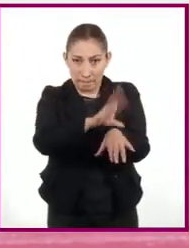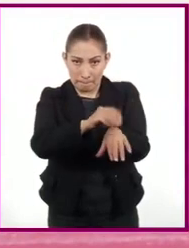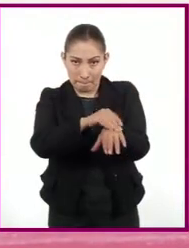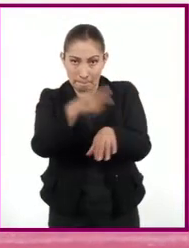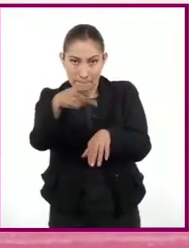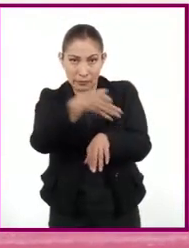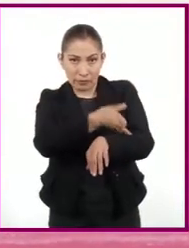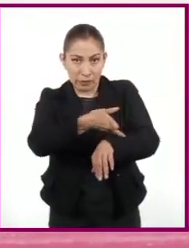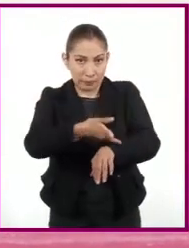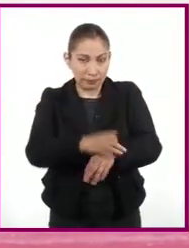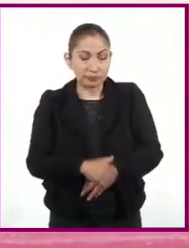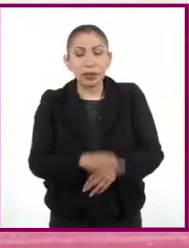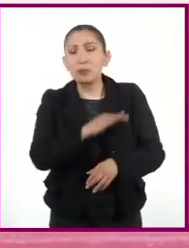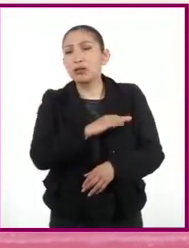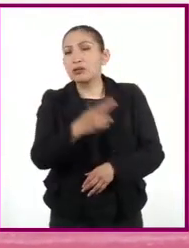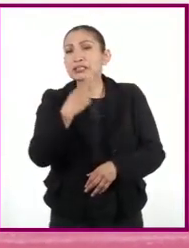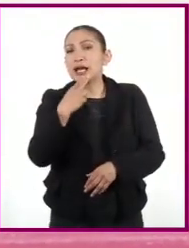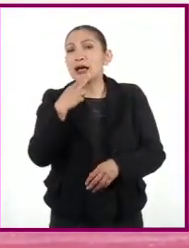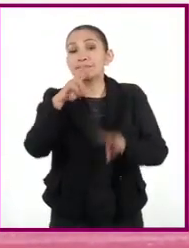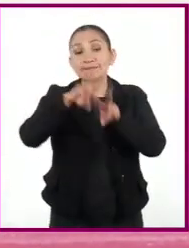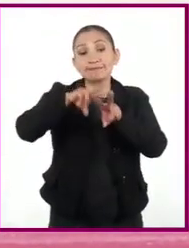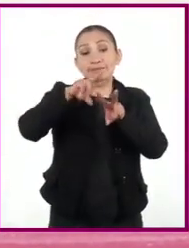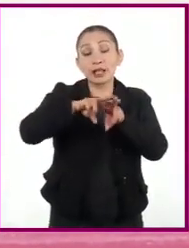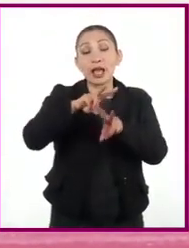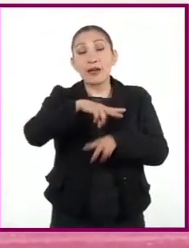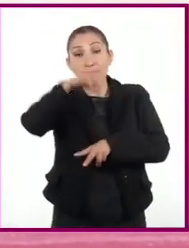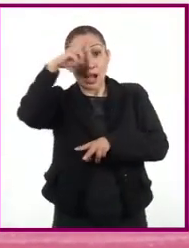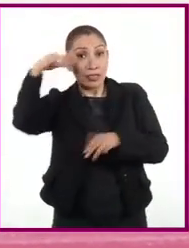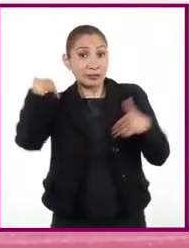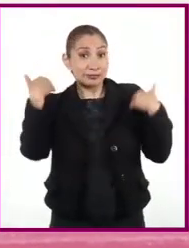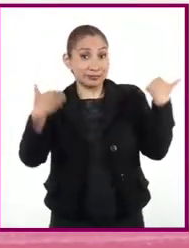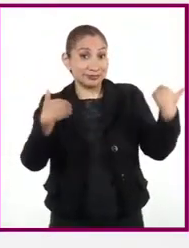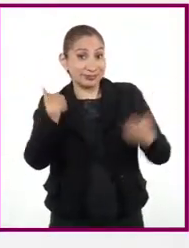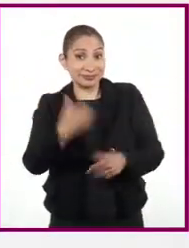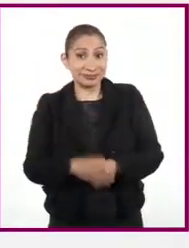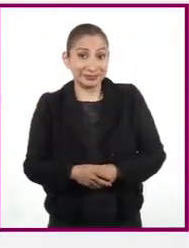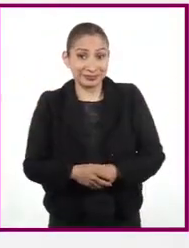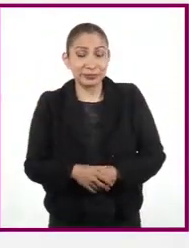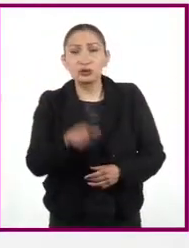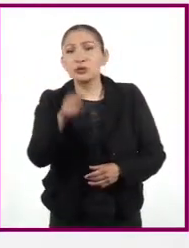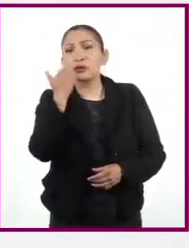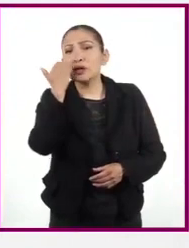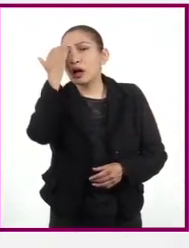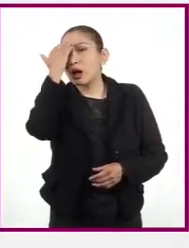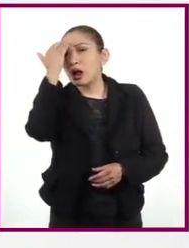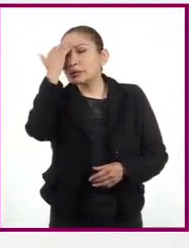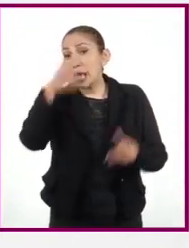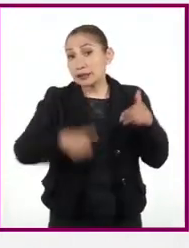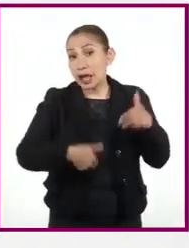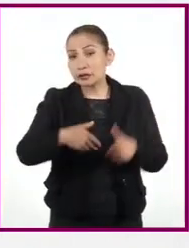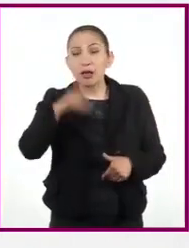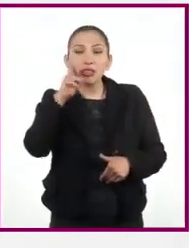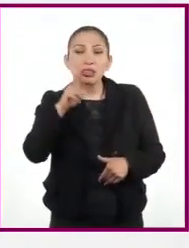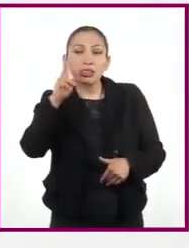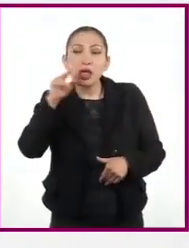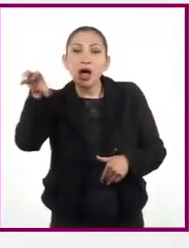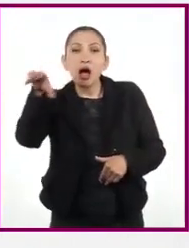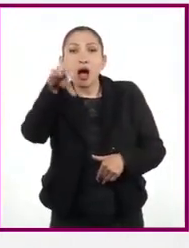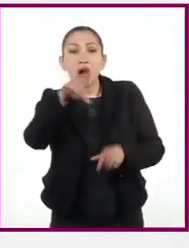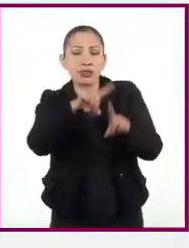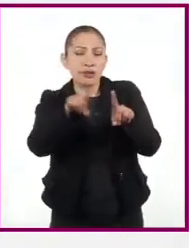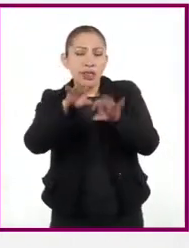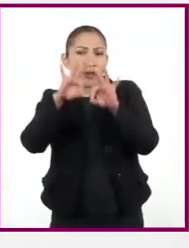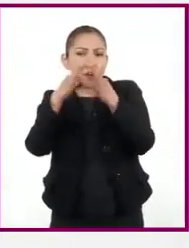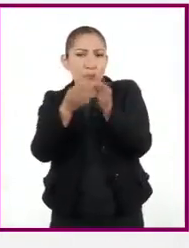permiso de su familia Pueden utilizar el hashtag Verano Divertido Si quieren conocer teatro experimental con formas